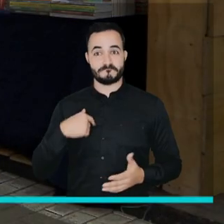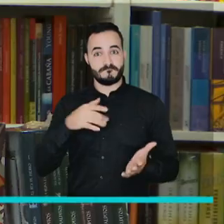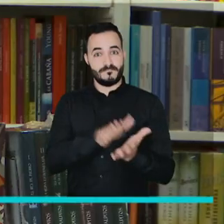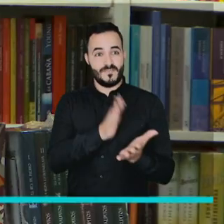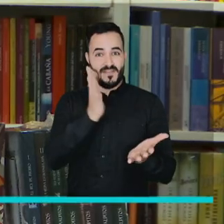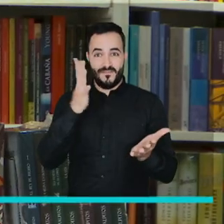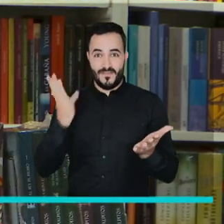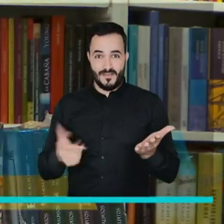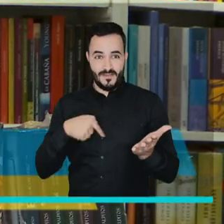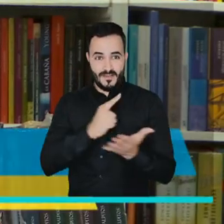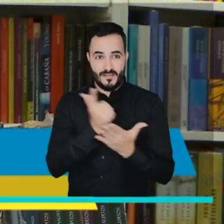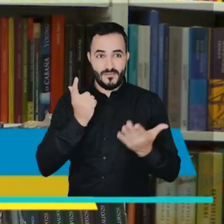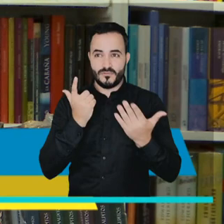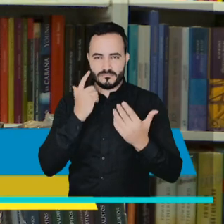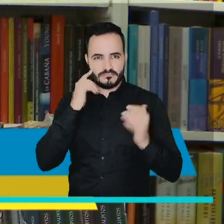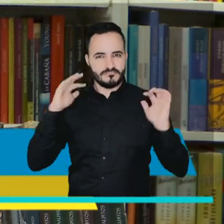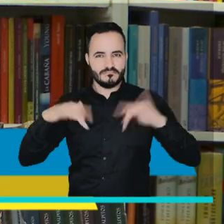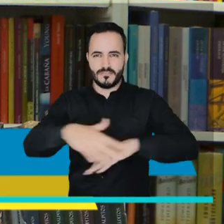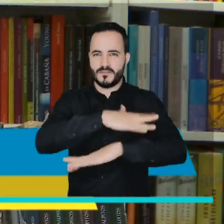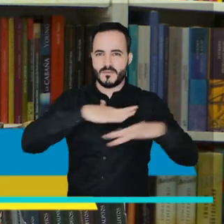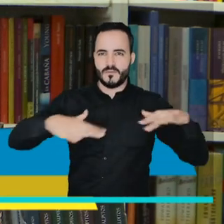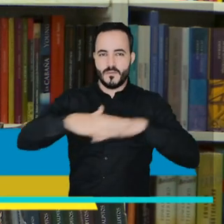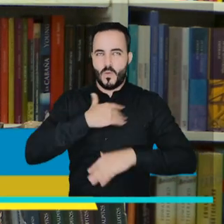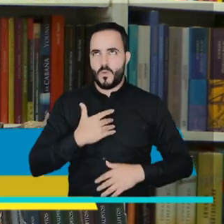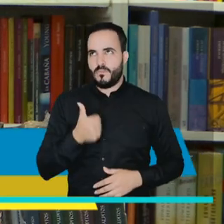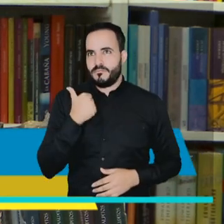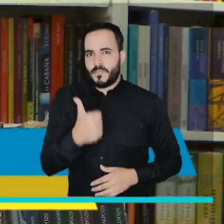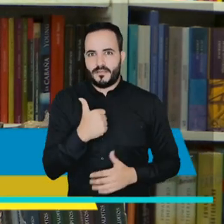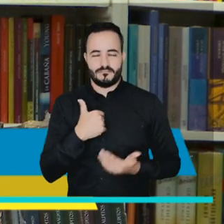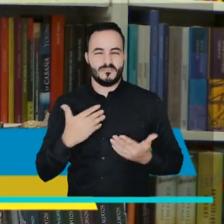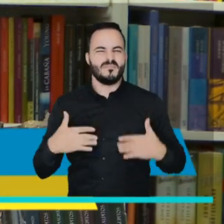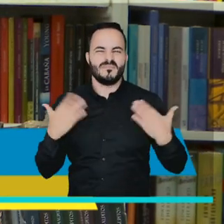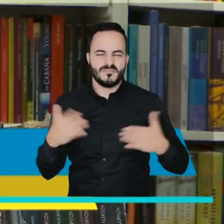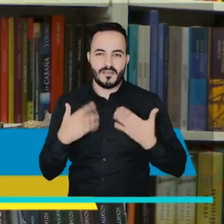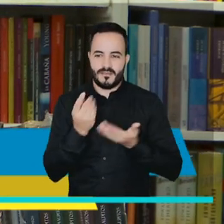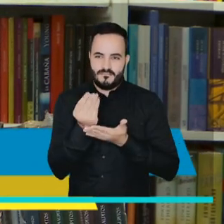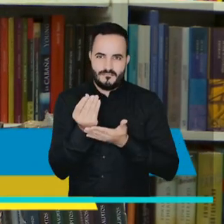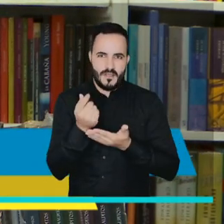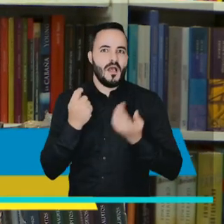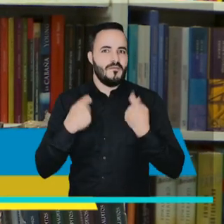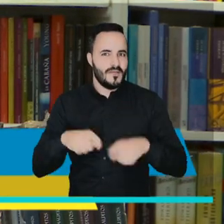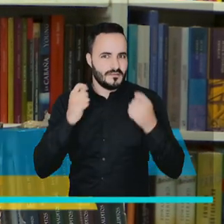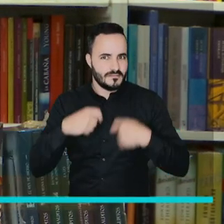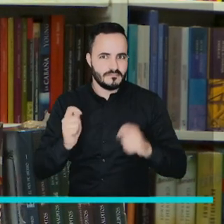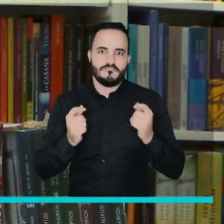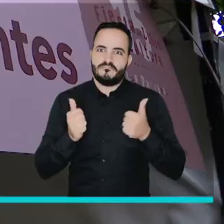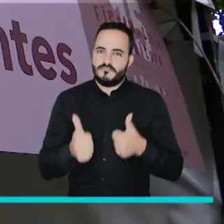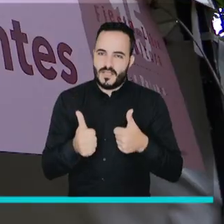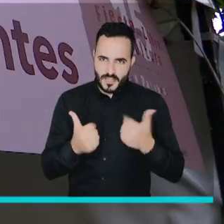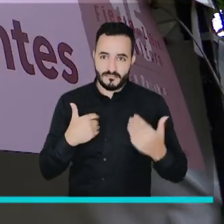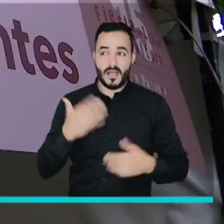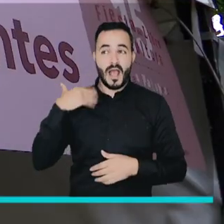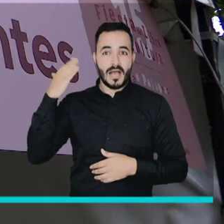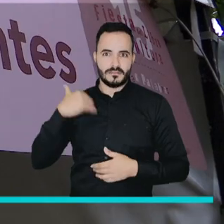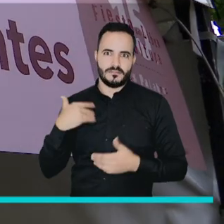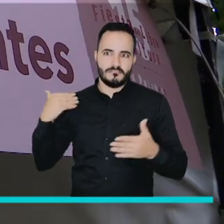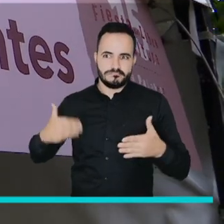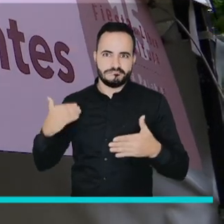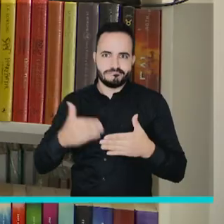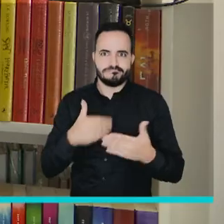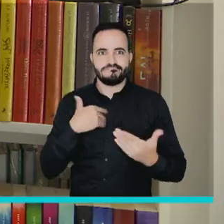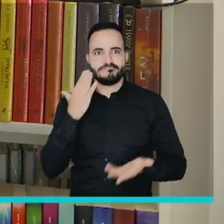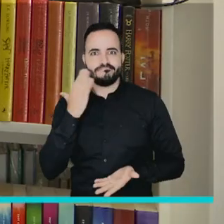Esta feria para nosotros representa una reactivación en las ventas, nos hizo mucha falta los dos años